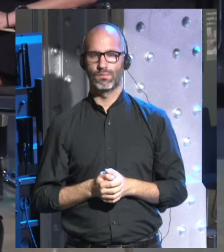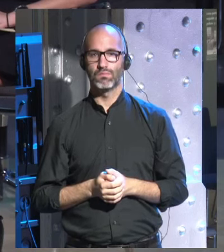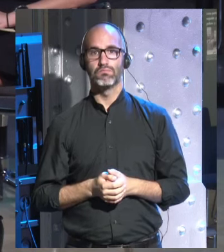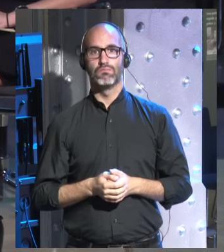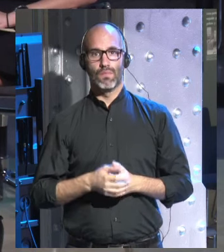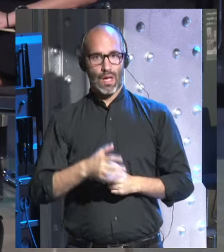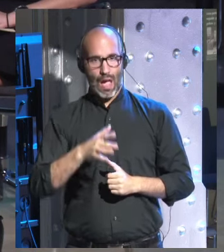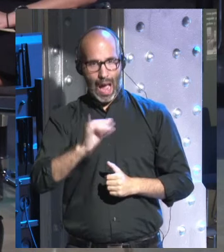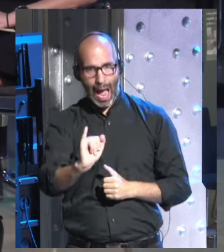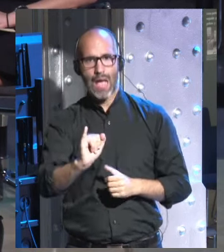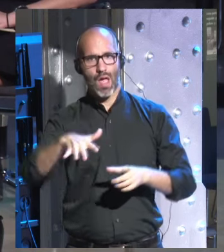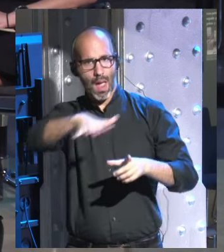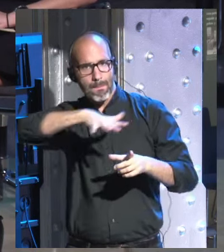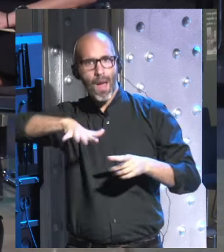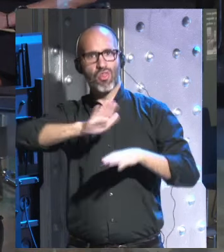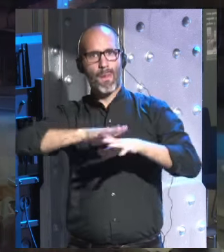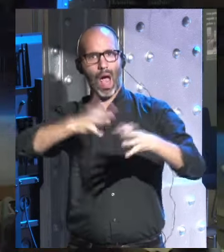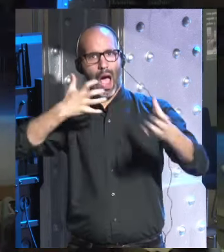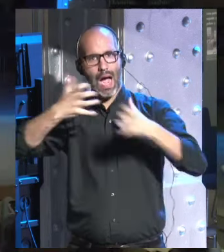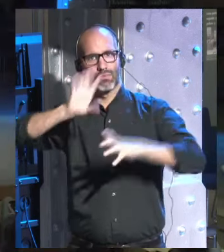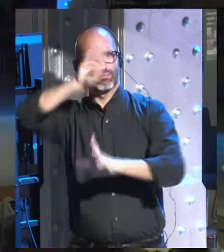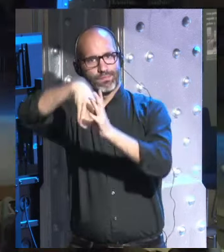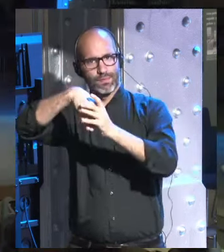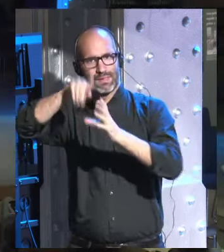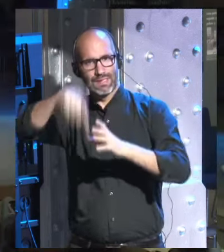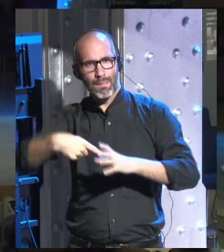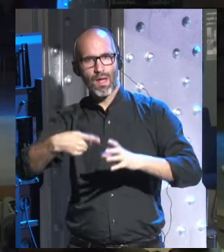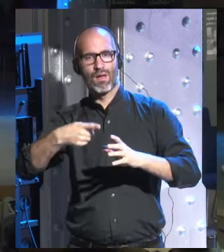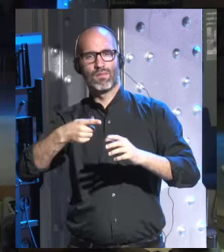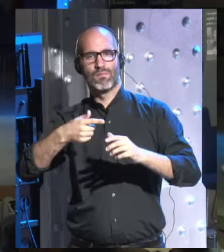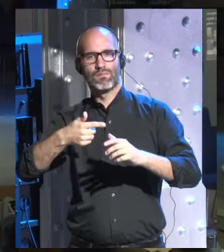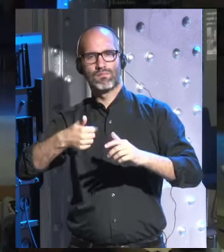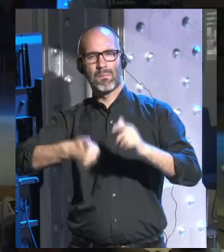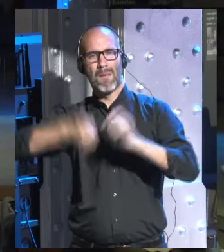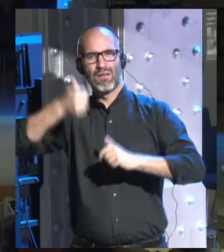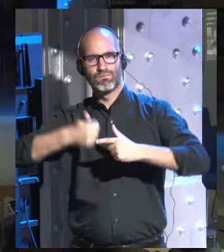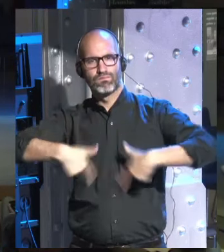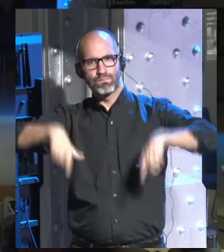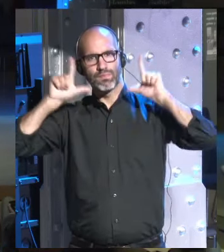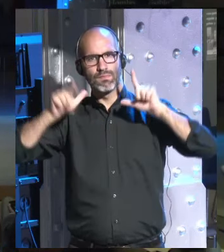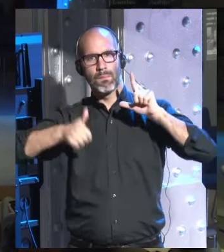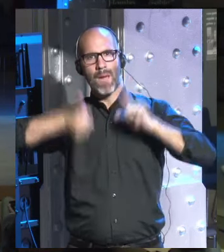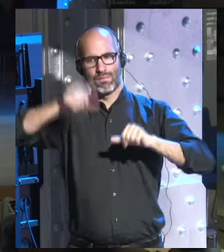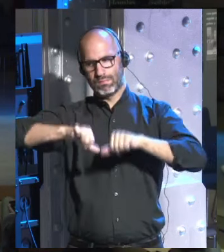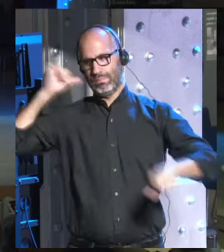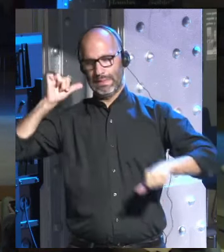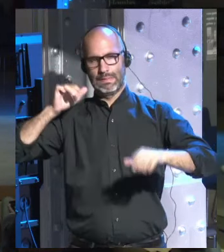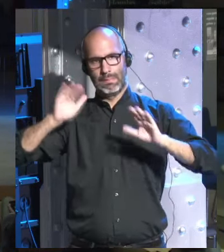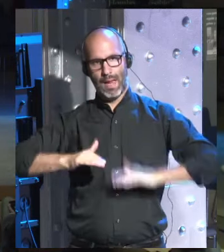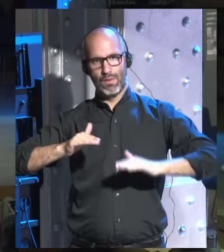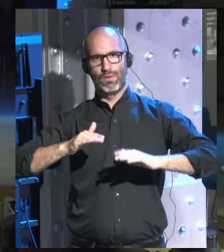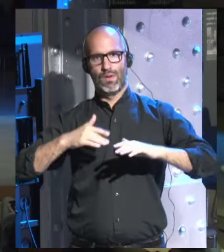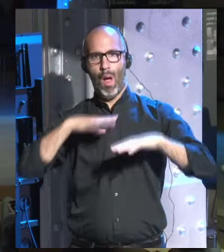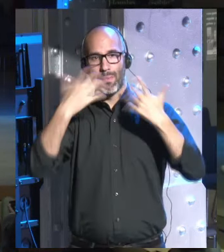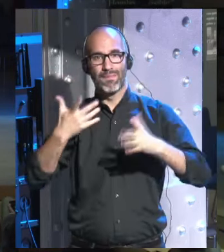habrá espacio para el arte y de forma mucho más importante que nunca antes en la historia ¿por qué? pues porque el arte da